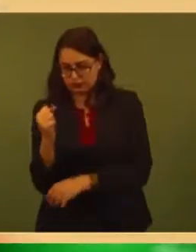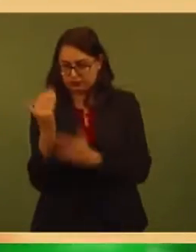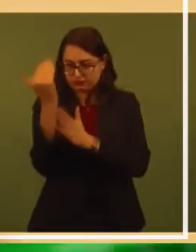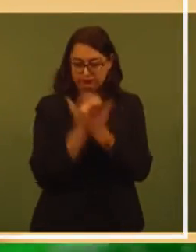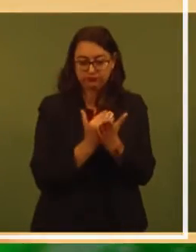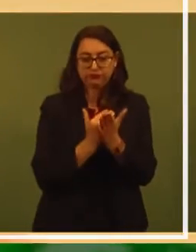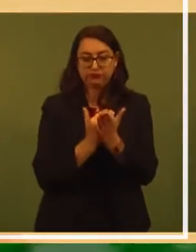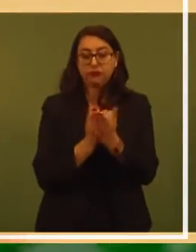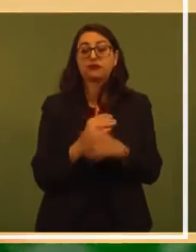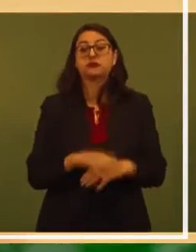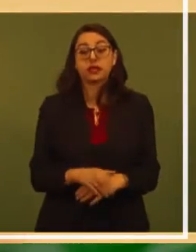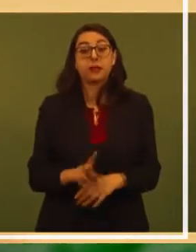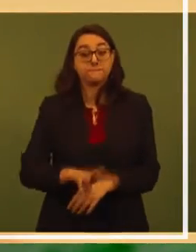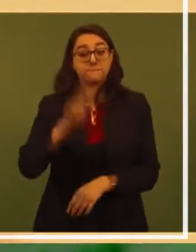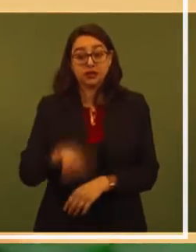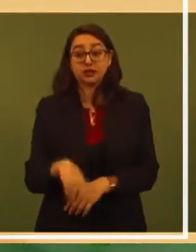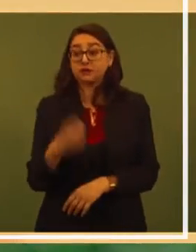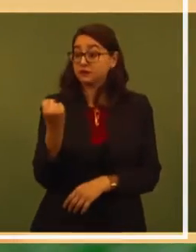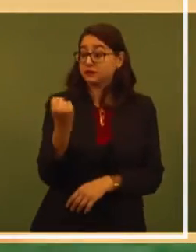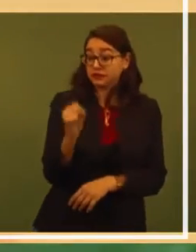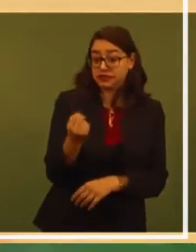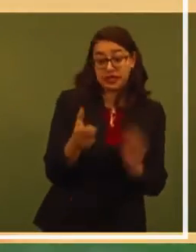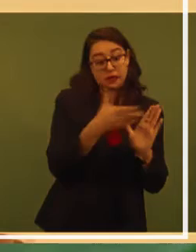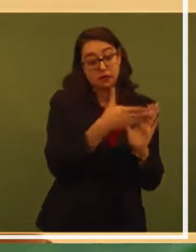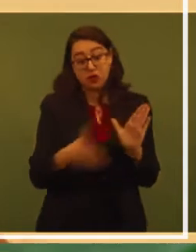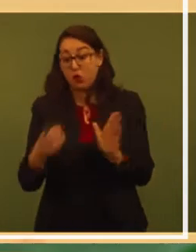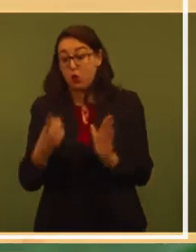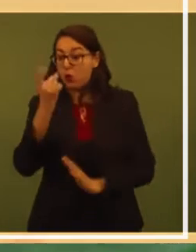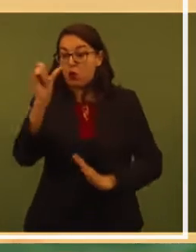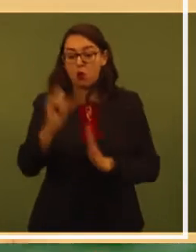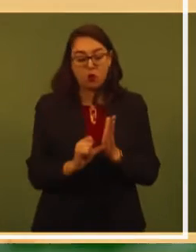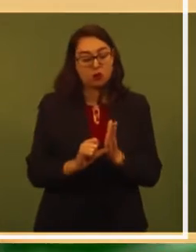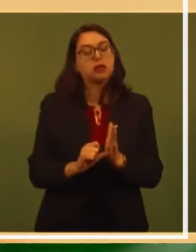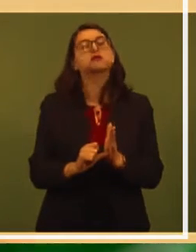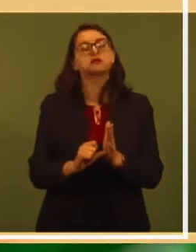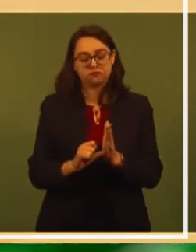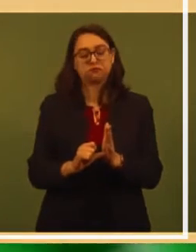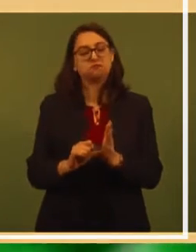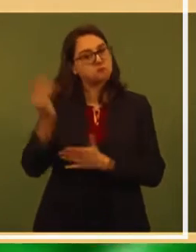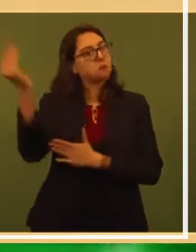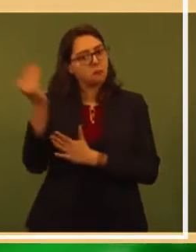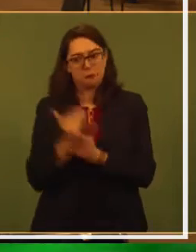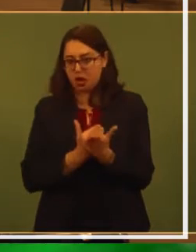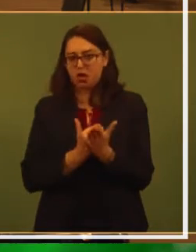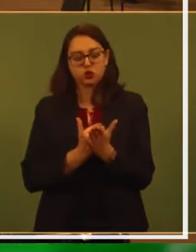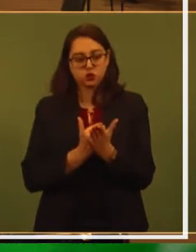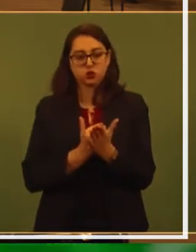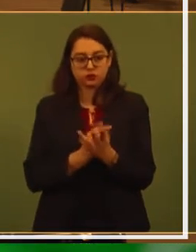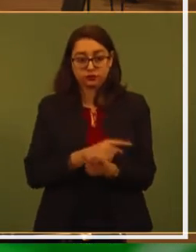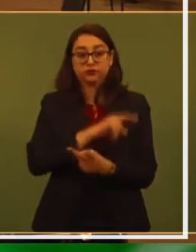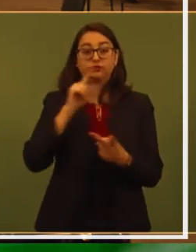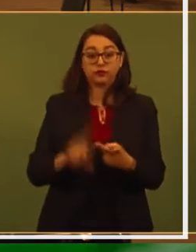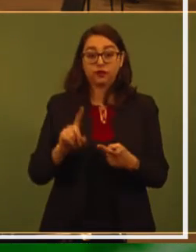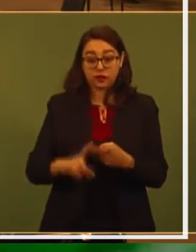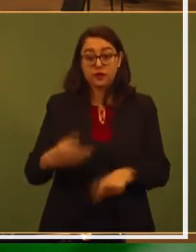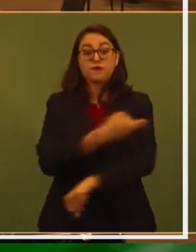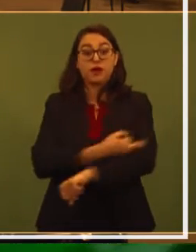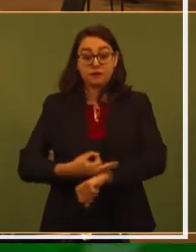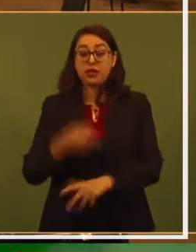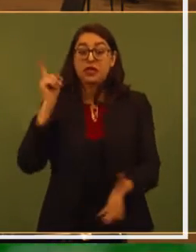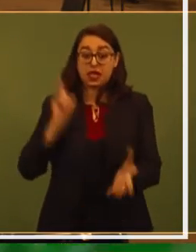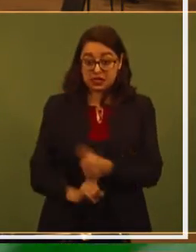Fue el septiembre con menos feminicidios en lo que va de este gobierno. En cuanto a violencia familiar,